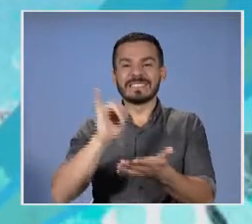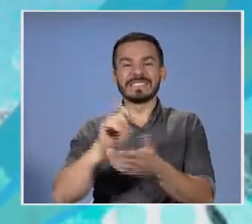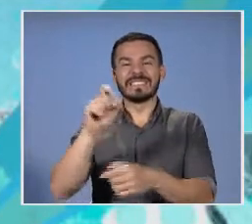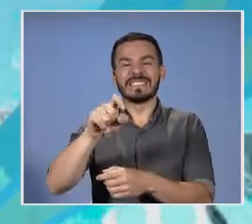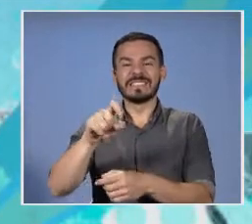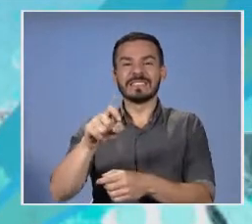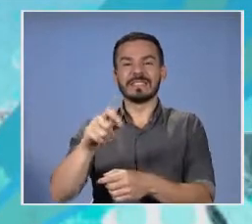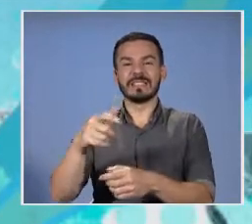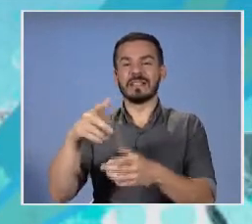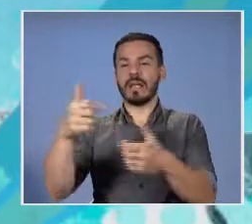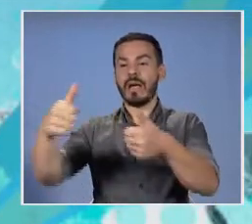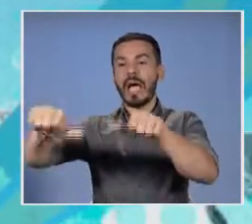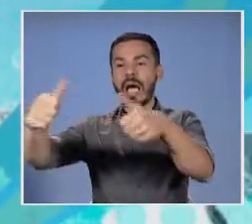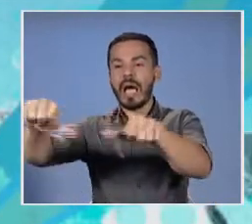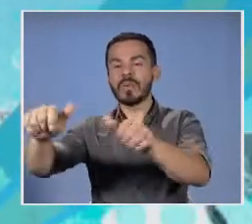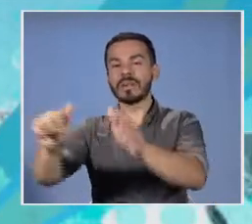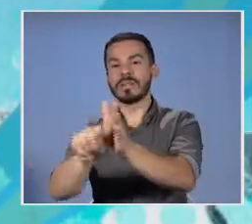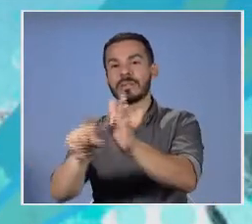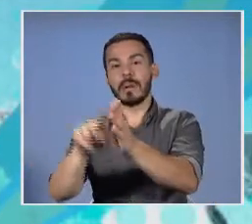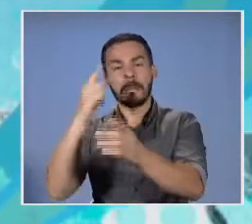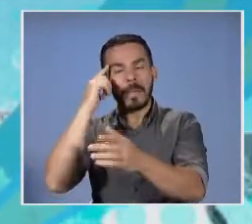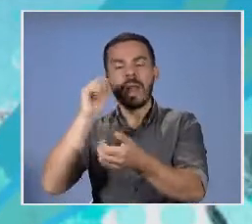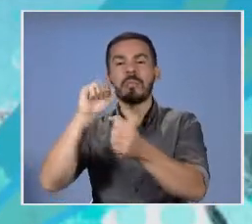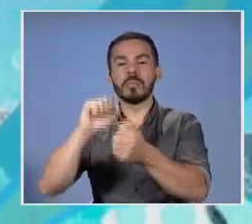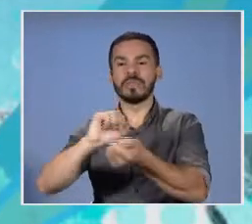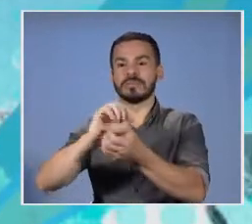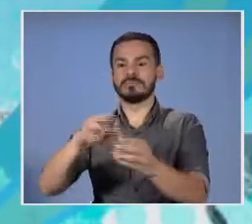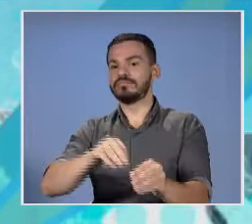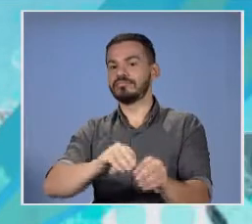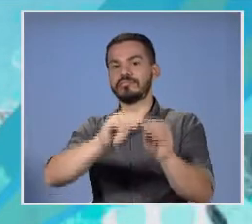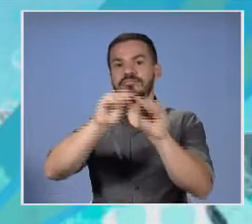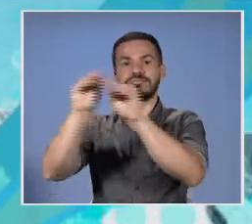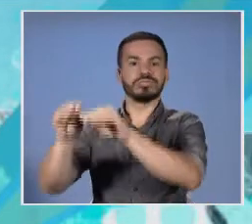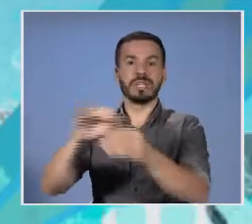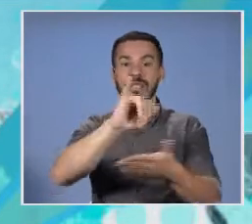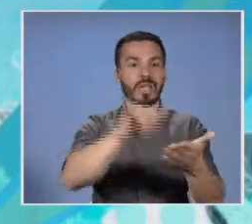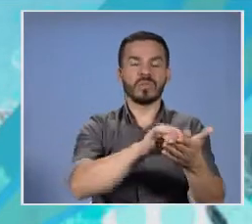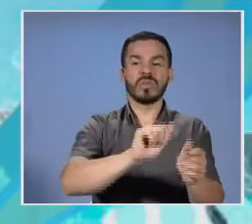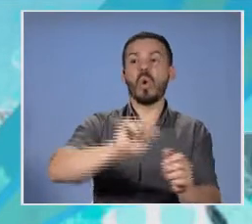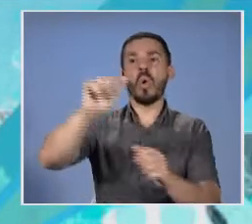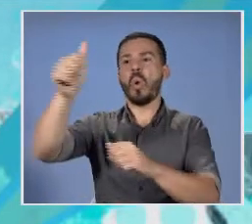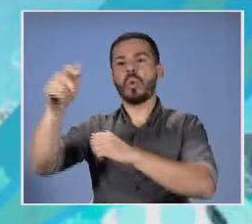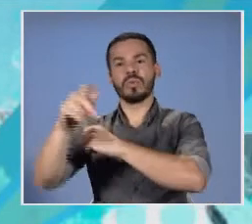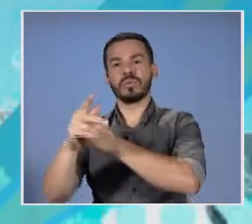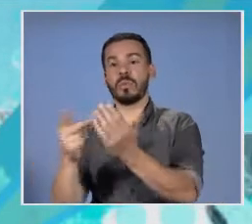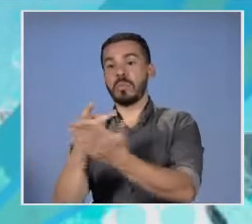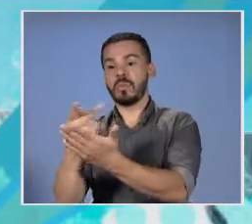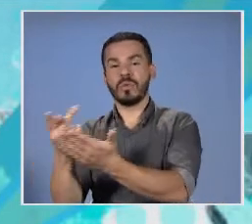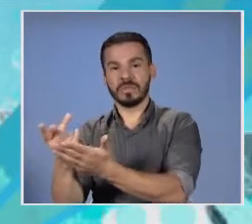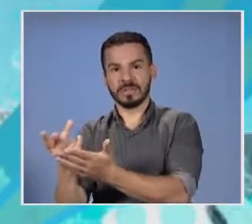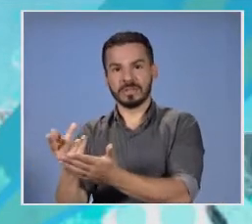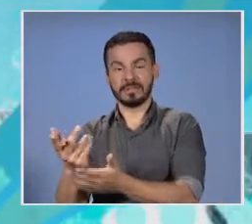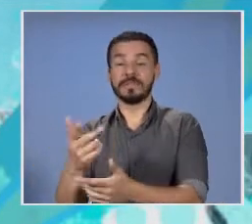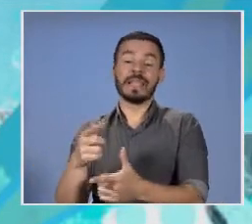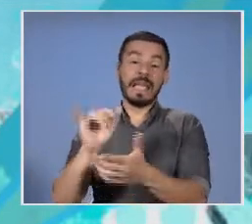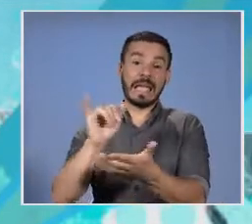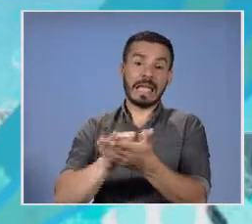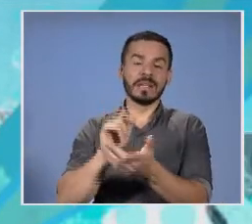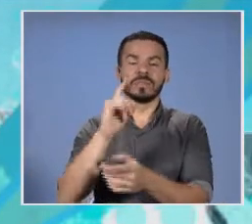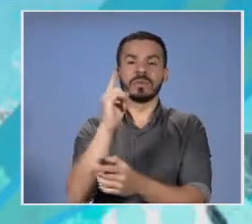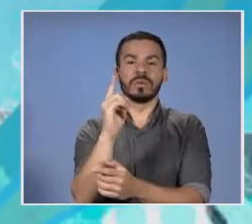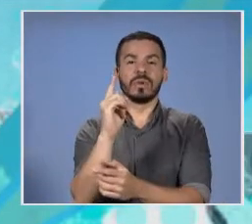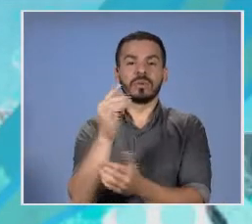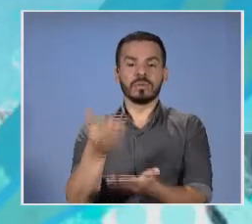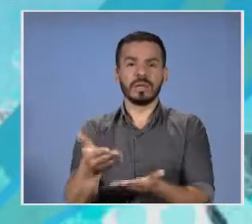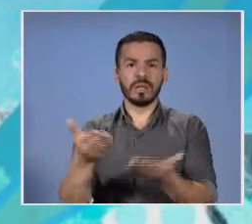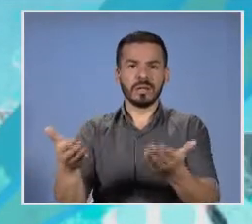legislativa para cambiar el lugar en donde se desarrolla la sesión legislativa. Entonces, ese es uno